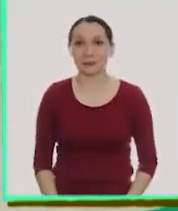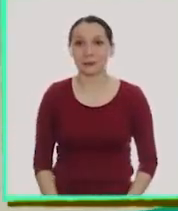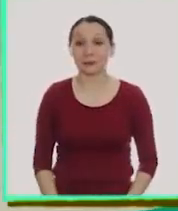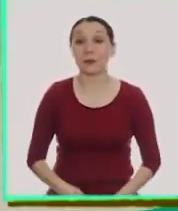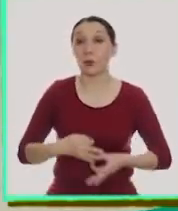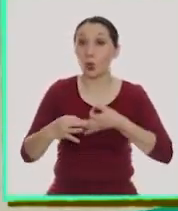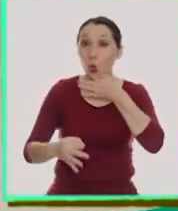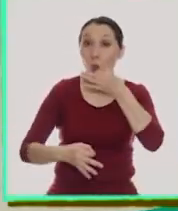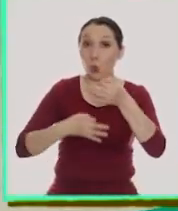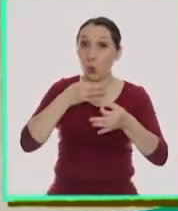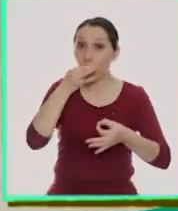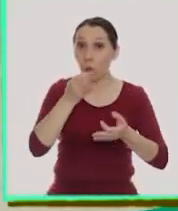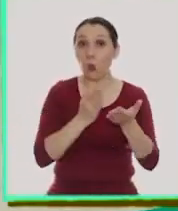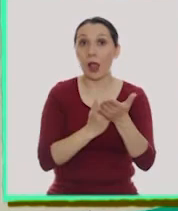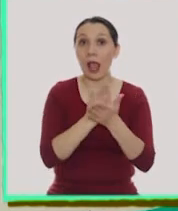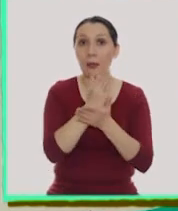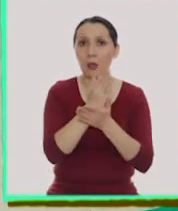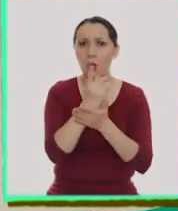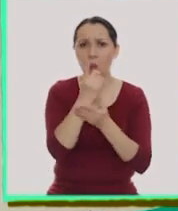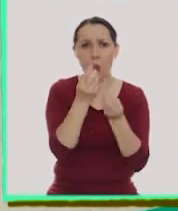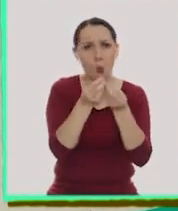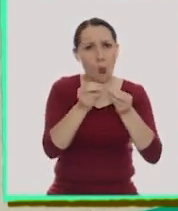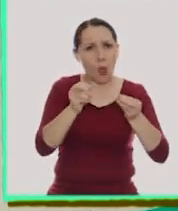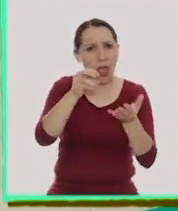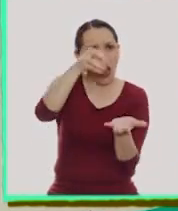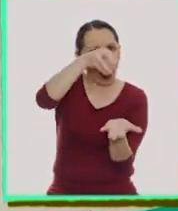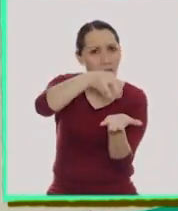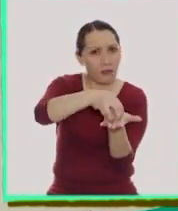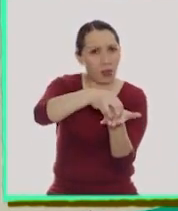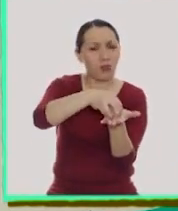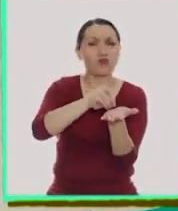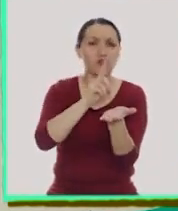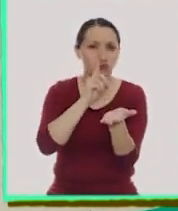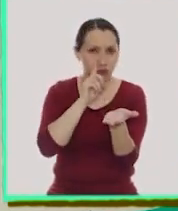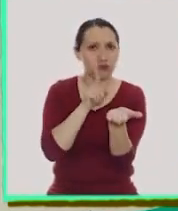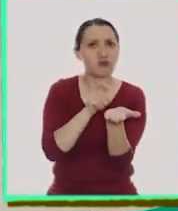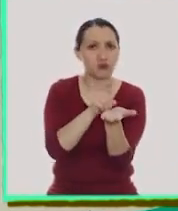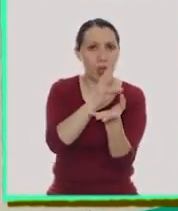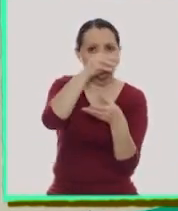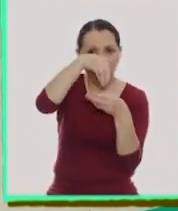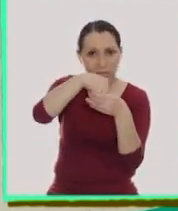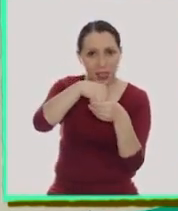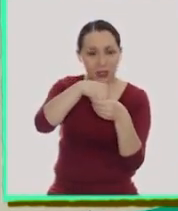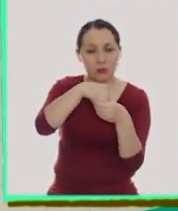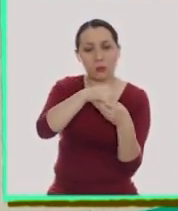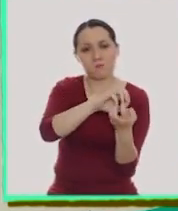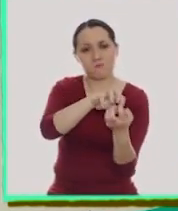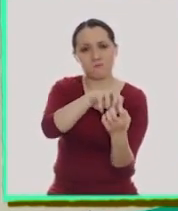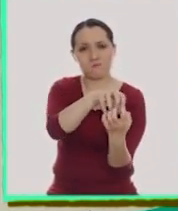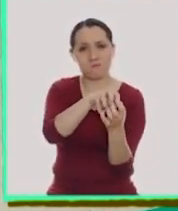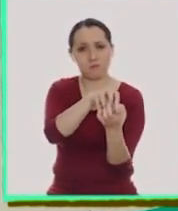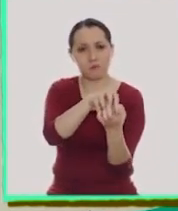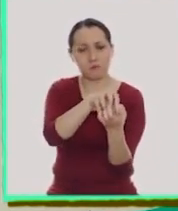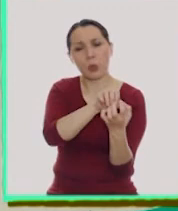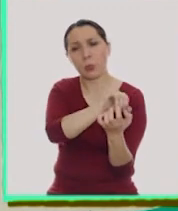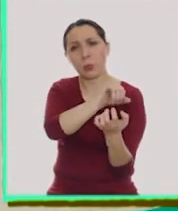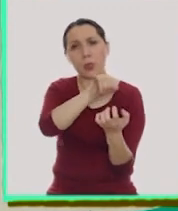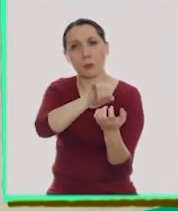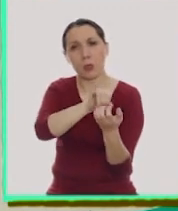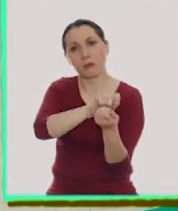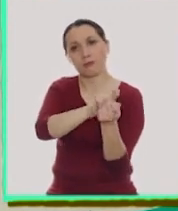El cuento comenzaba con un huevo en donde se encontraba la oruga. Luego